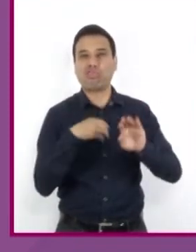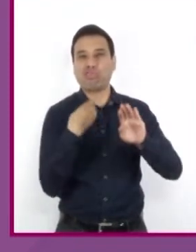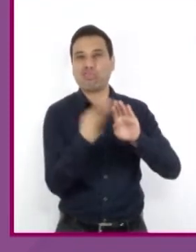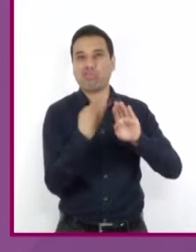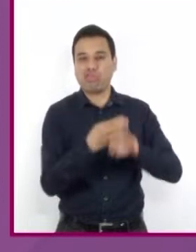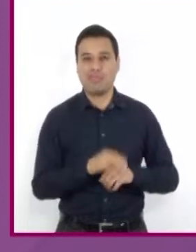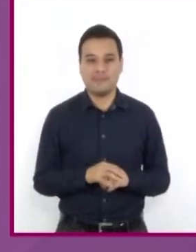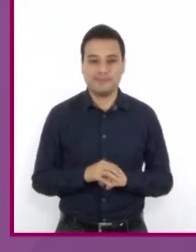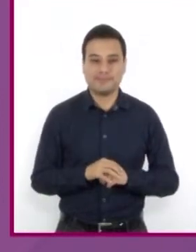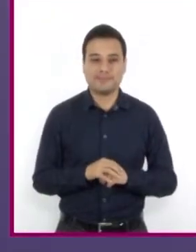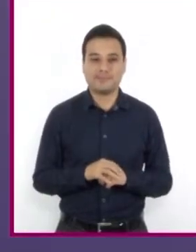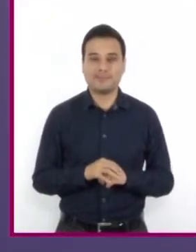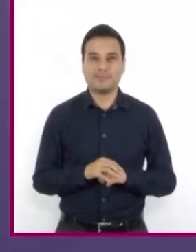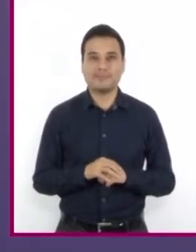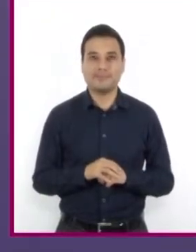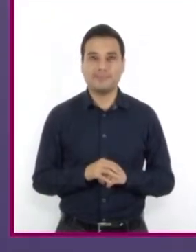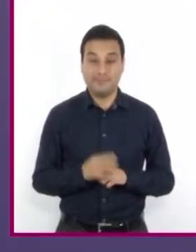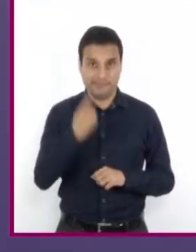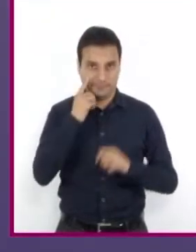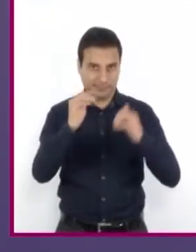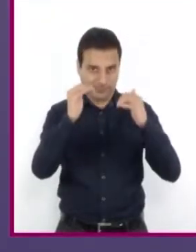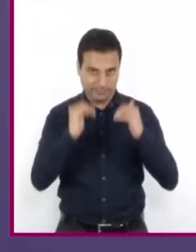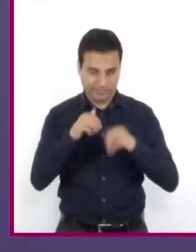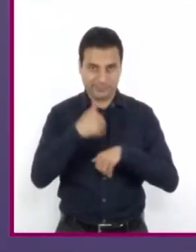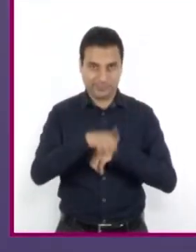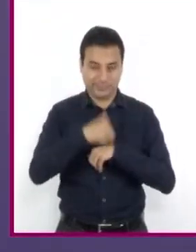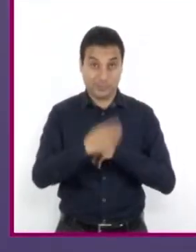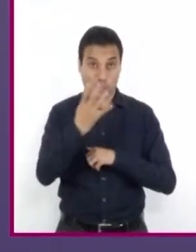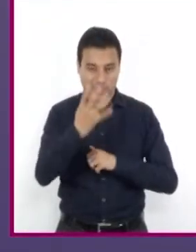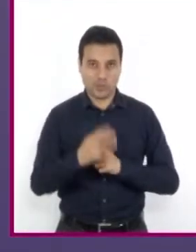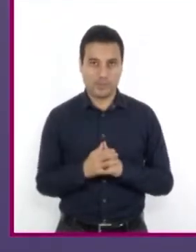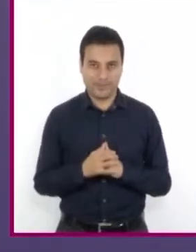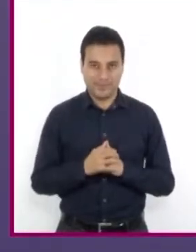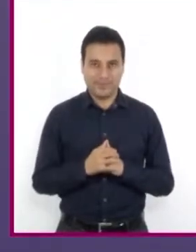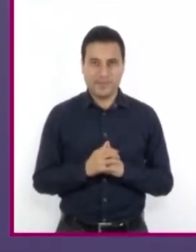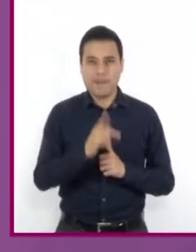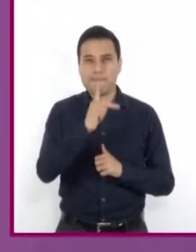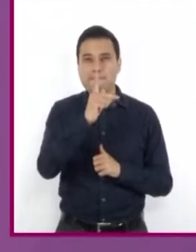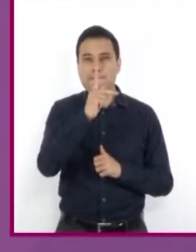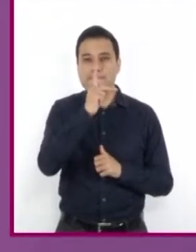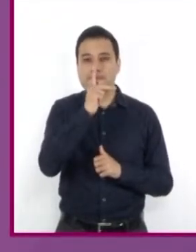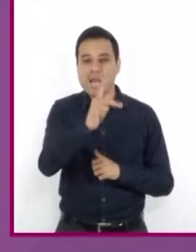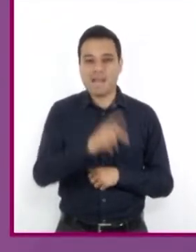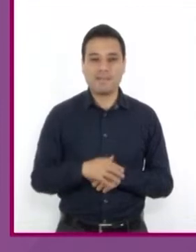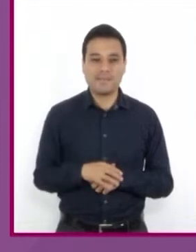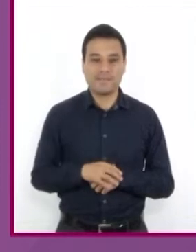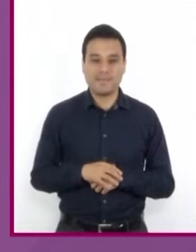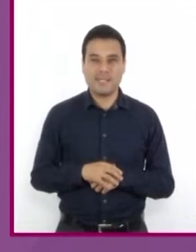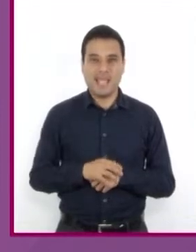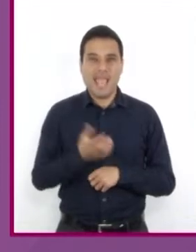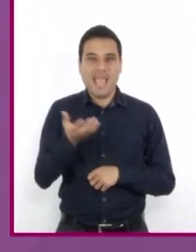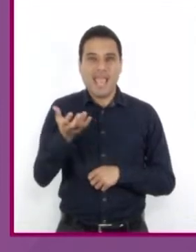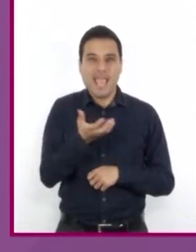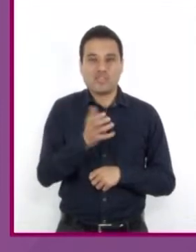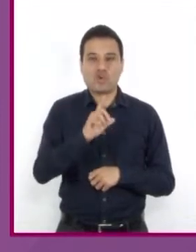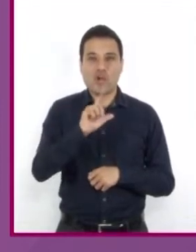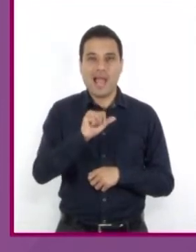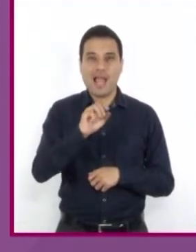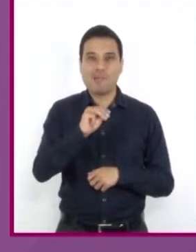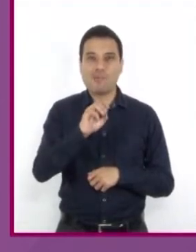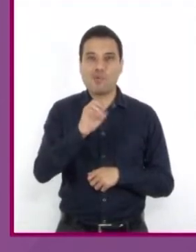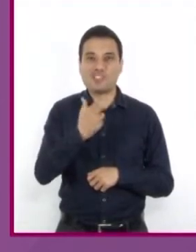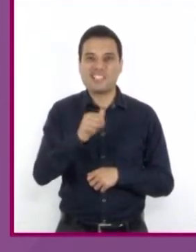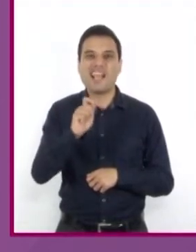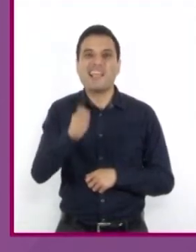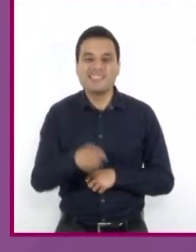molesta. En el cuarto ejemplo que leímos, apareció la expresión, fuiste chola mocha. Lo que la persona